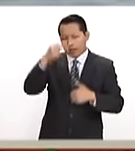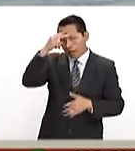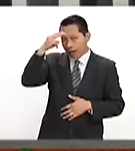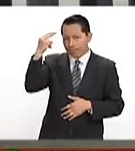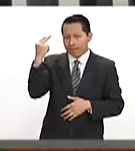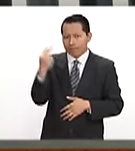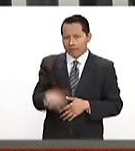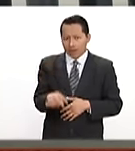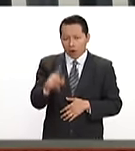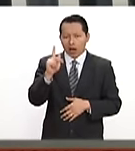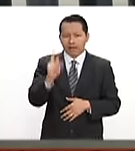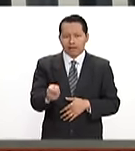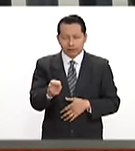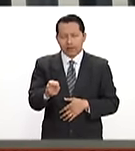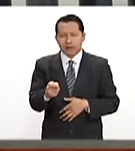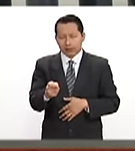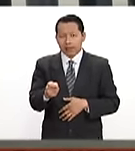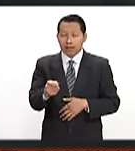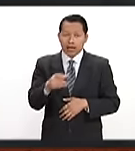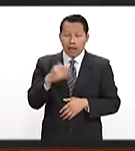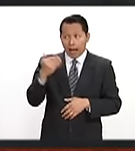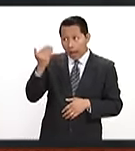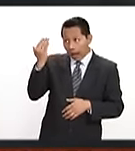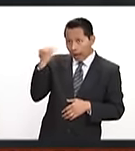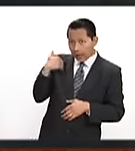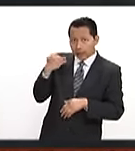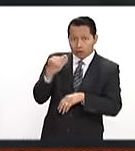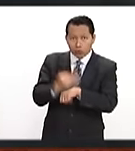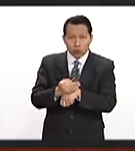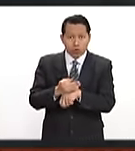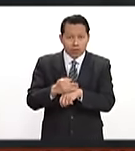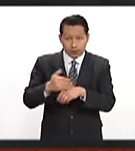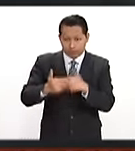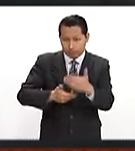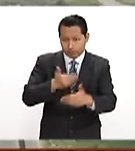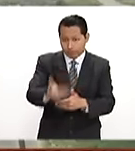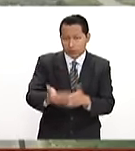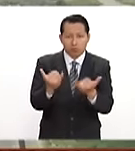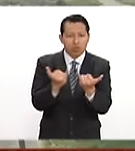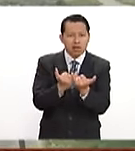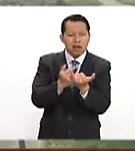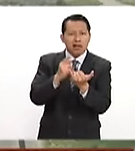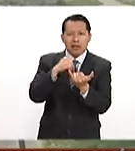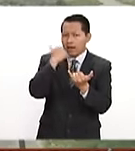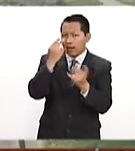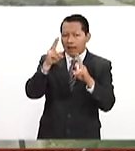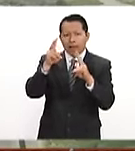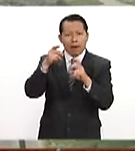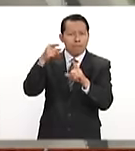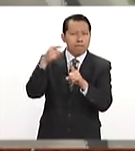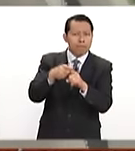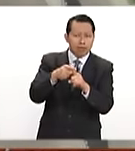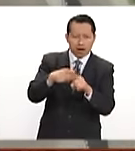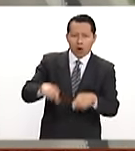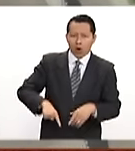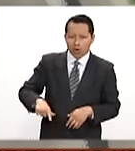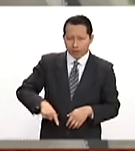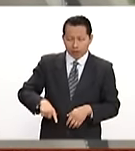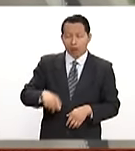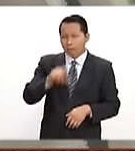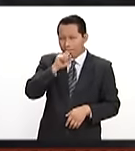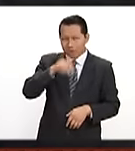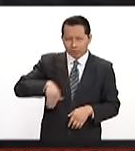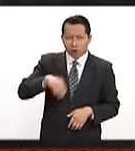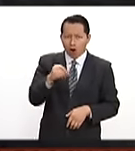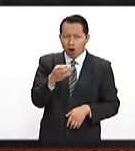y que fue y que será uno de los temas centrales de su gobierno. Esto le informó, como decía Omar,